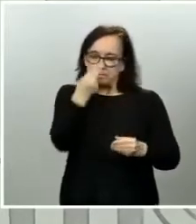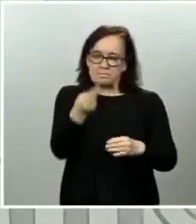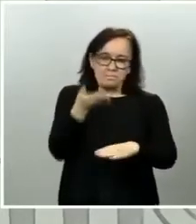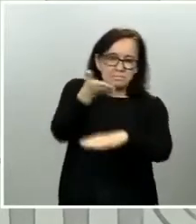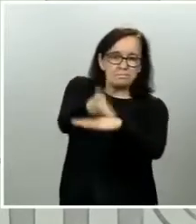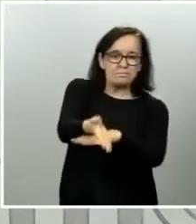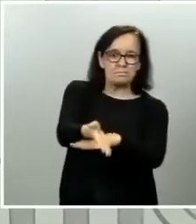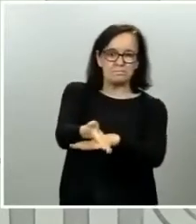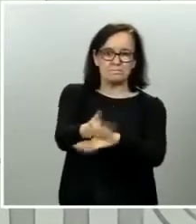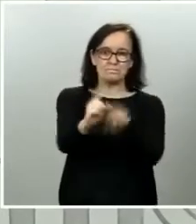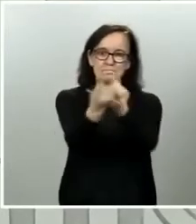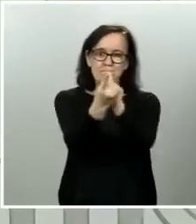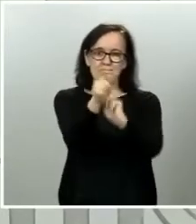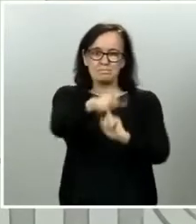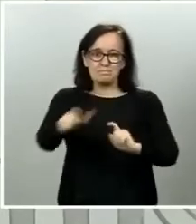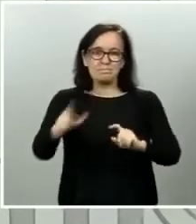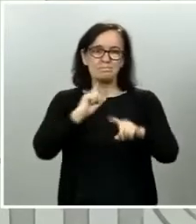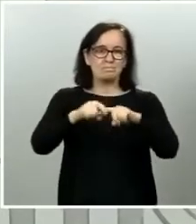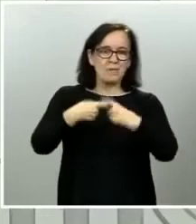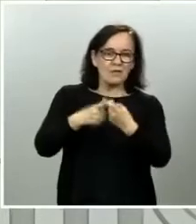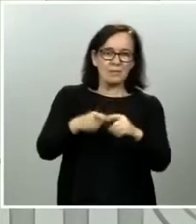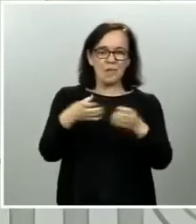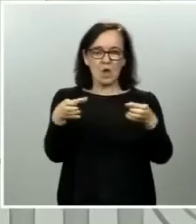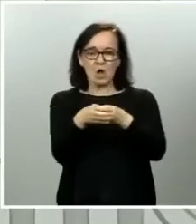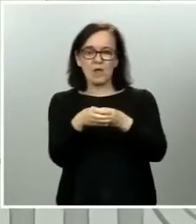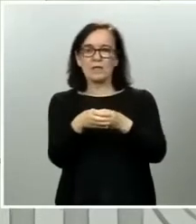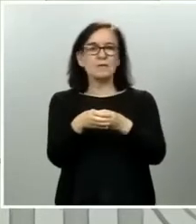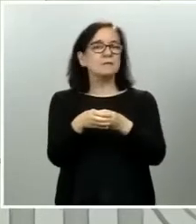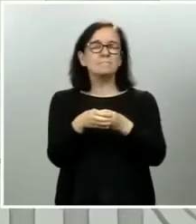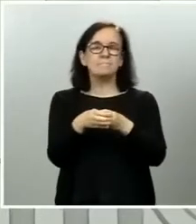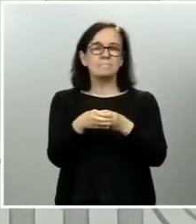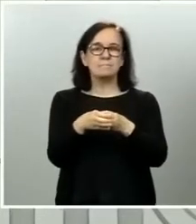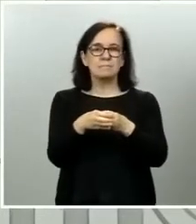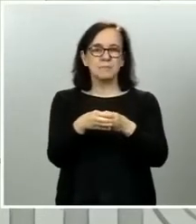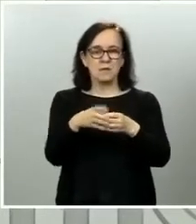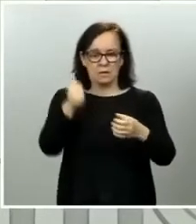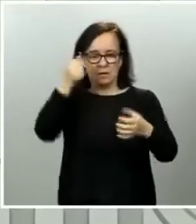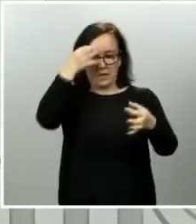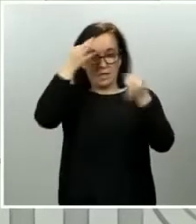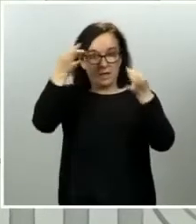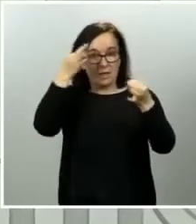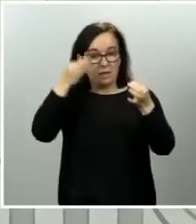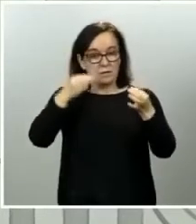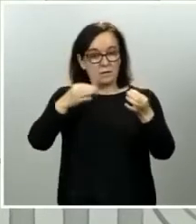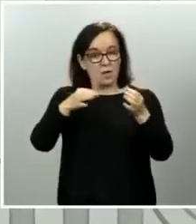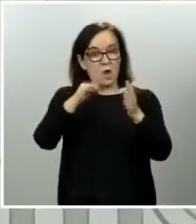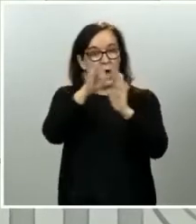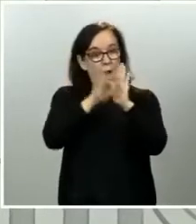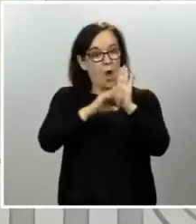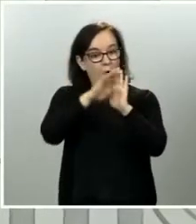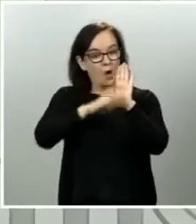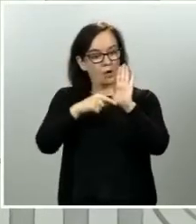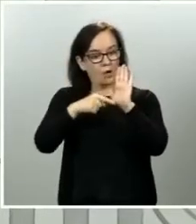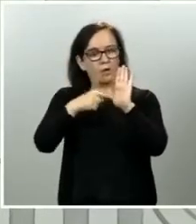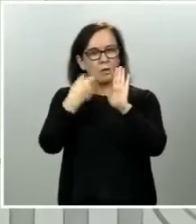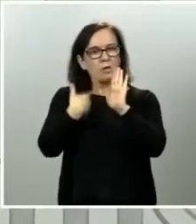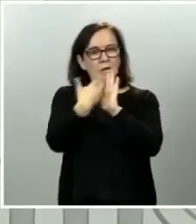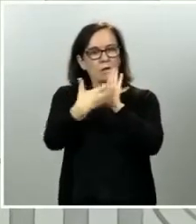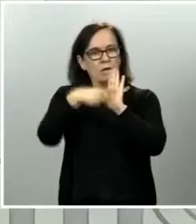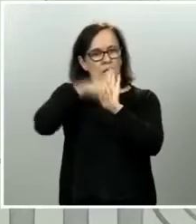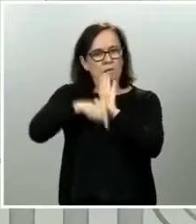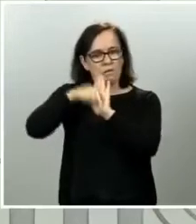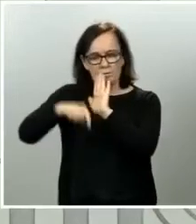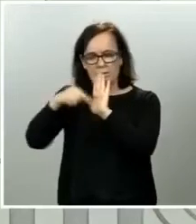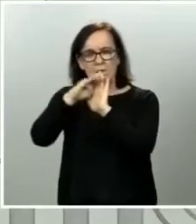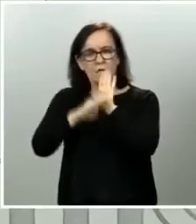ciertas personas unos determinados colectivos se van a detallar en la correspondiente orden que va a indicar cada una de estas fases y en qué